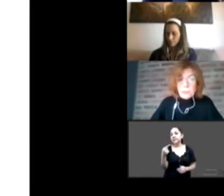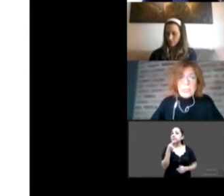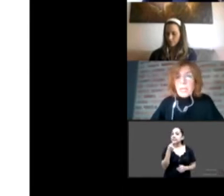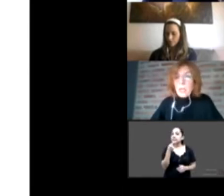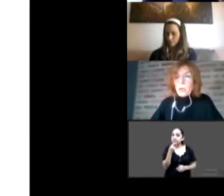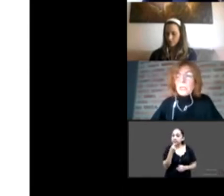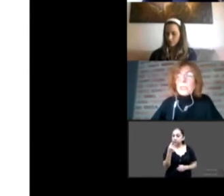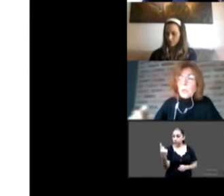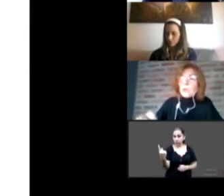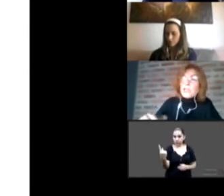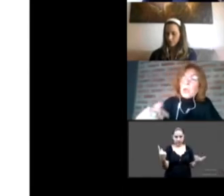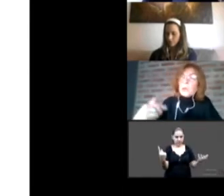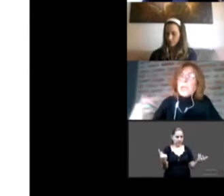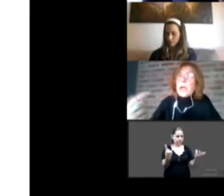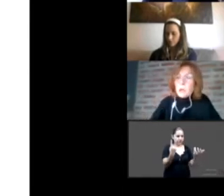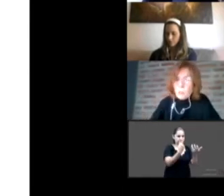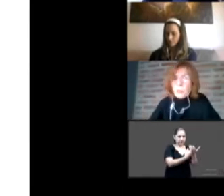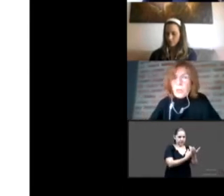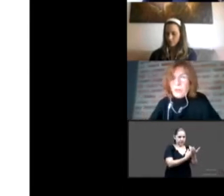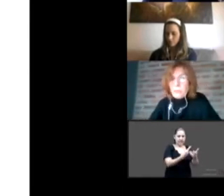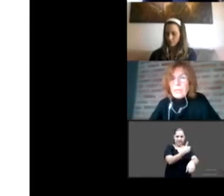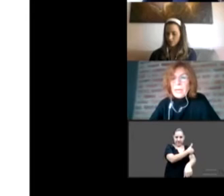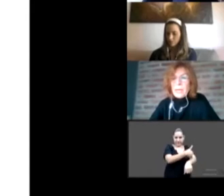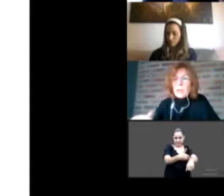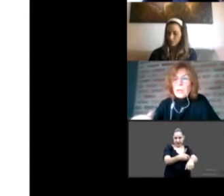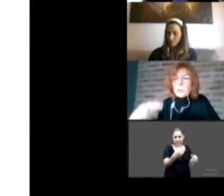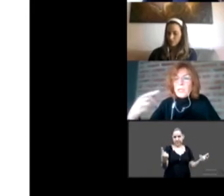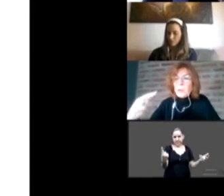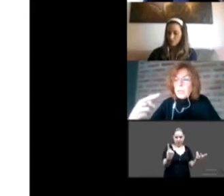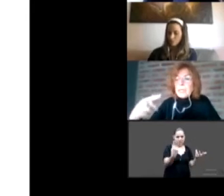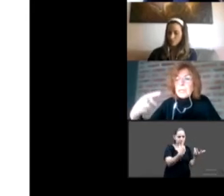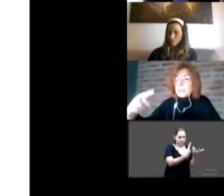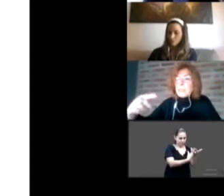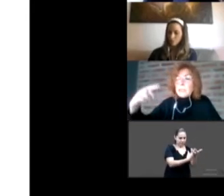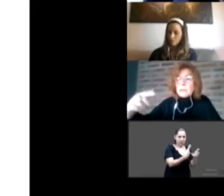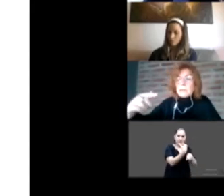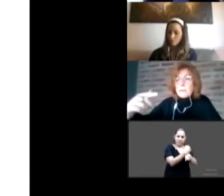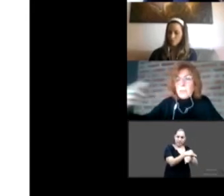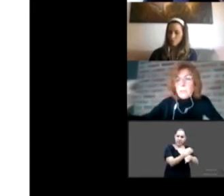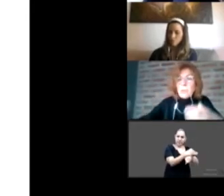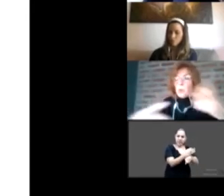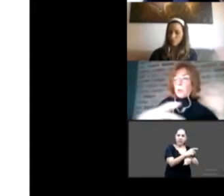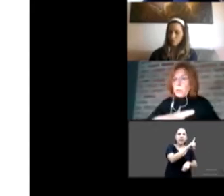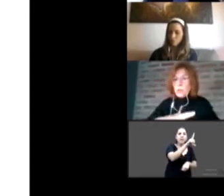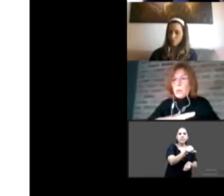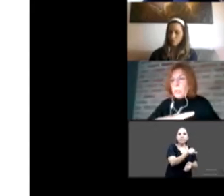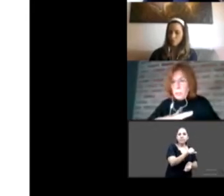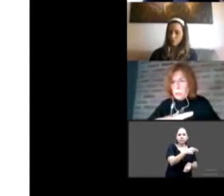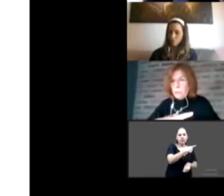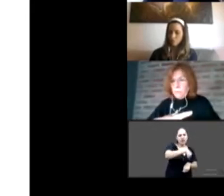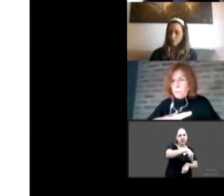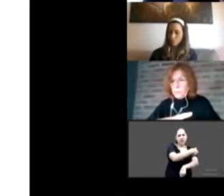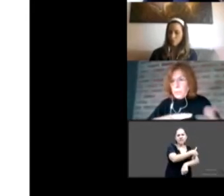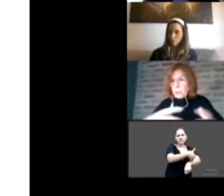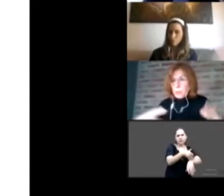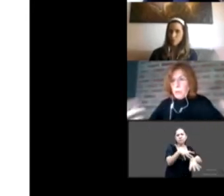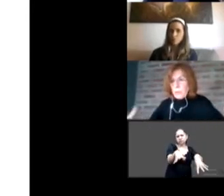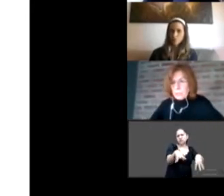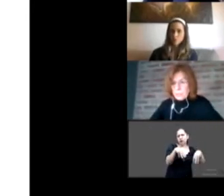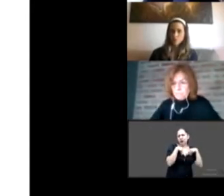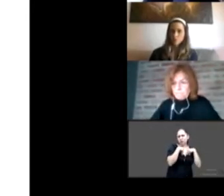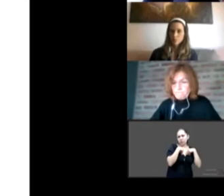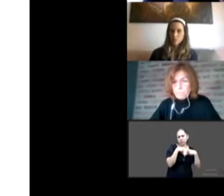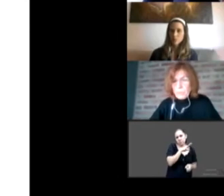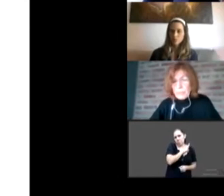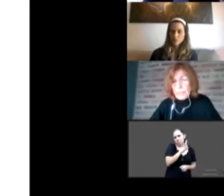institucionalizado y que luego sea adoptado por una familia adoptiva sin previa vinculación con el niño. Eso puede